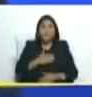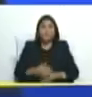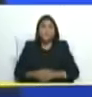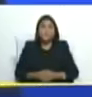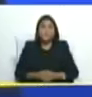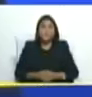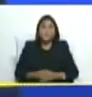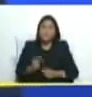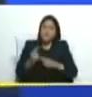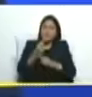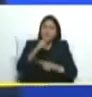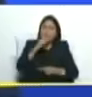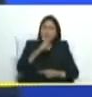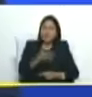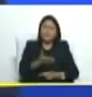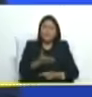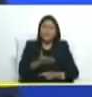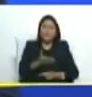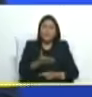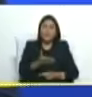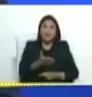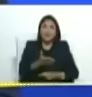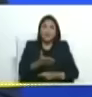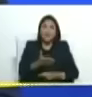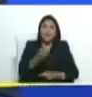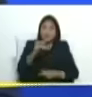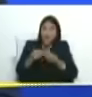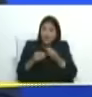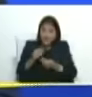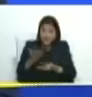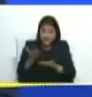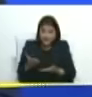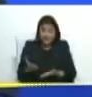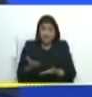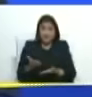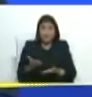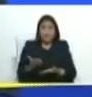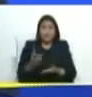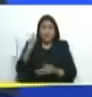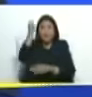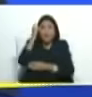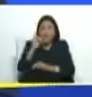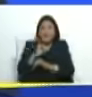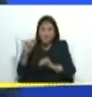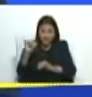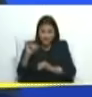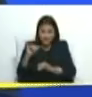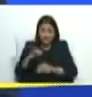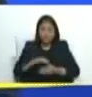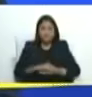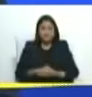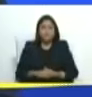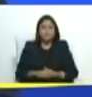Nicolás ya lo que tú ibas a hacer como diputado lo hiciste